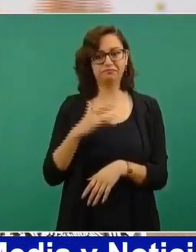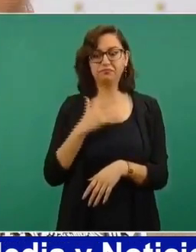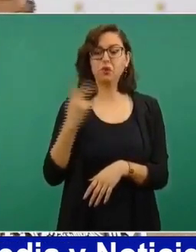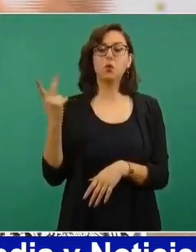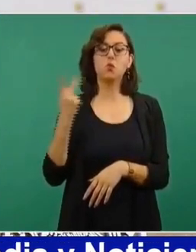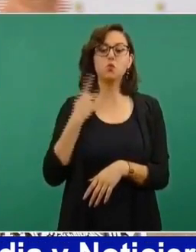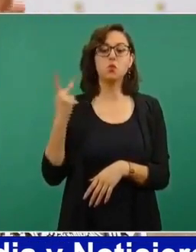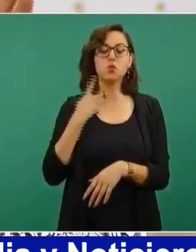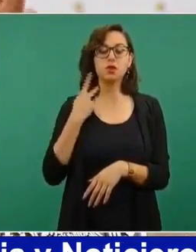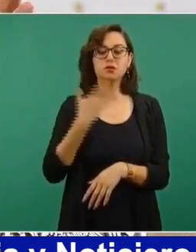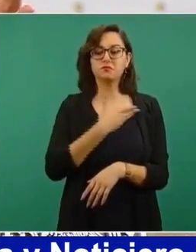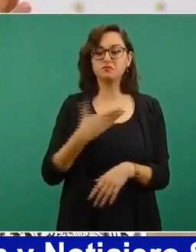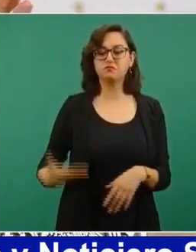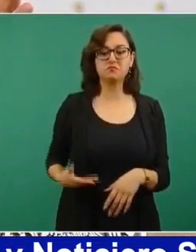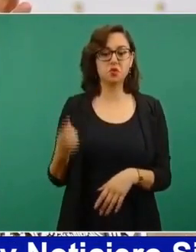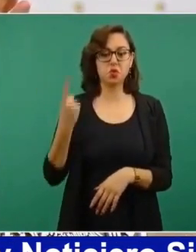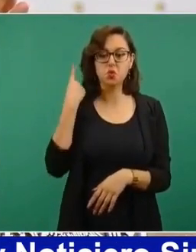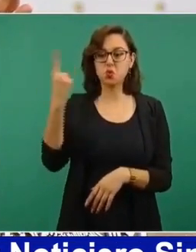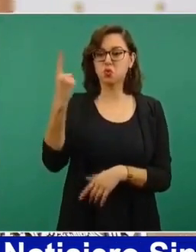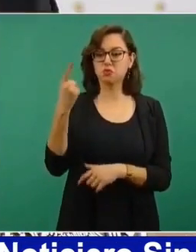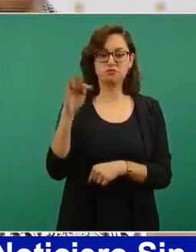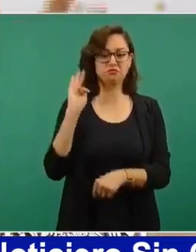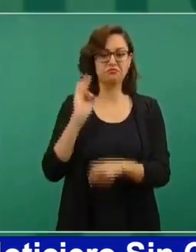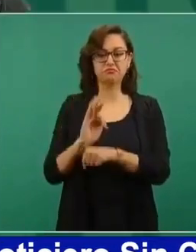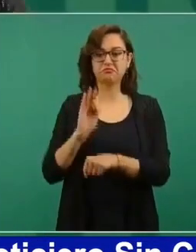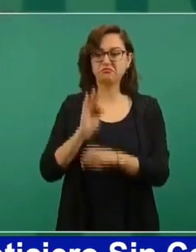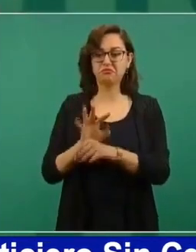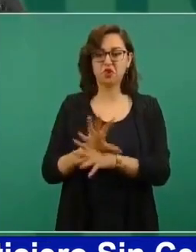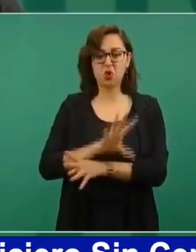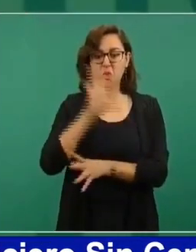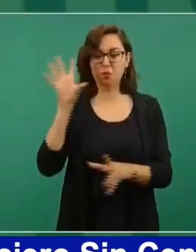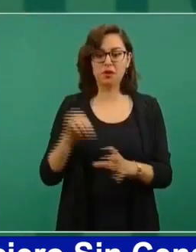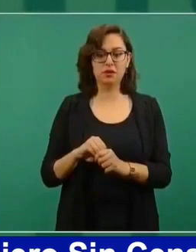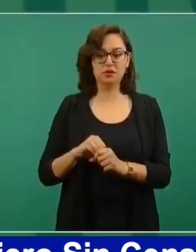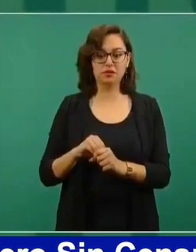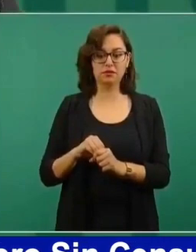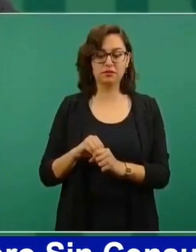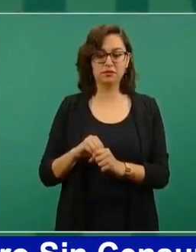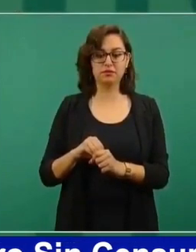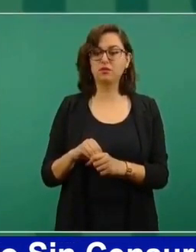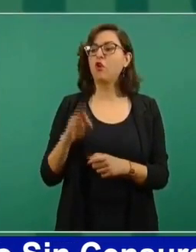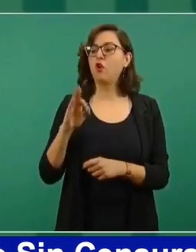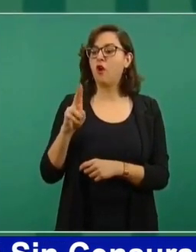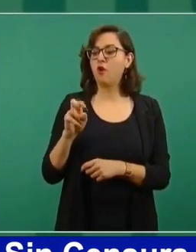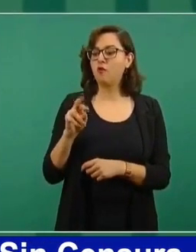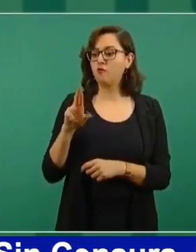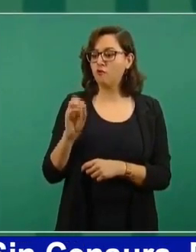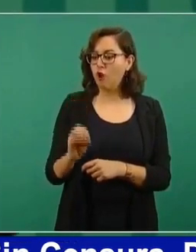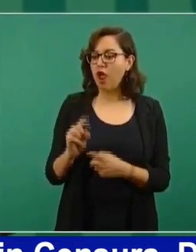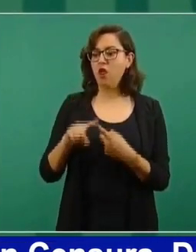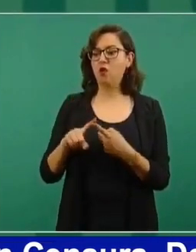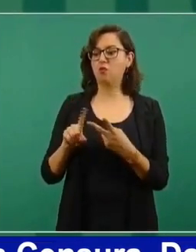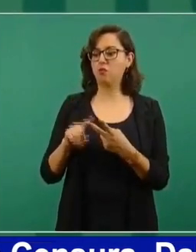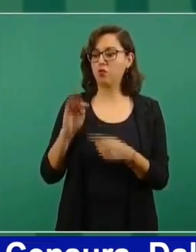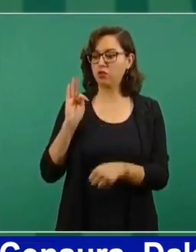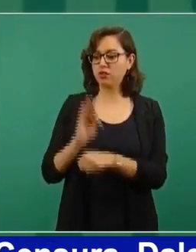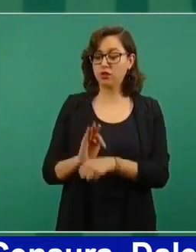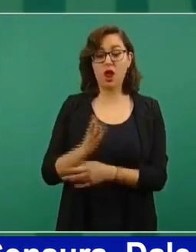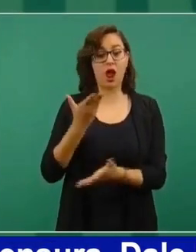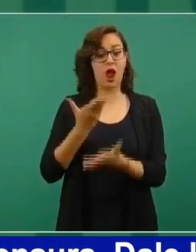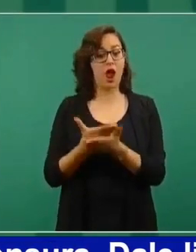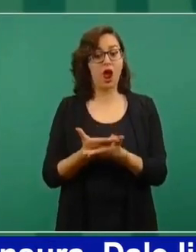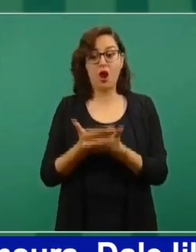político presidencialista. Y por eso los fueros al presidente y la protección al presidente. Eso ya no hay,